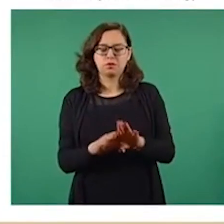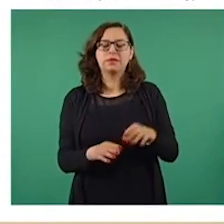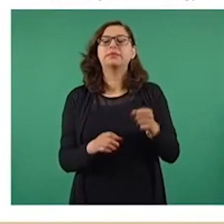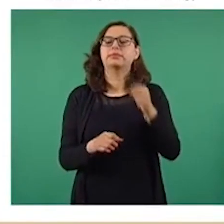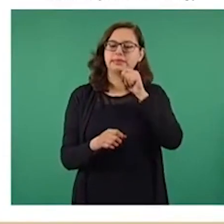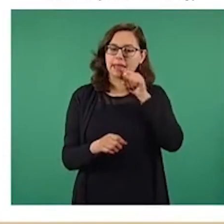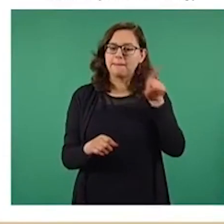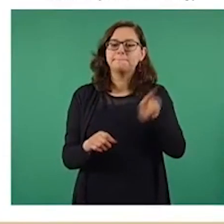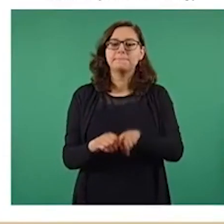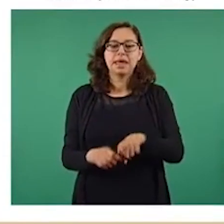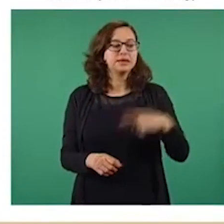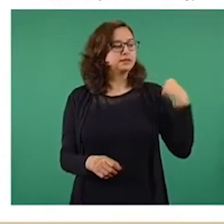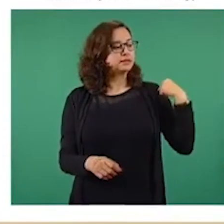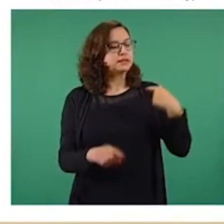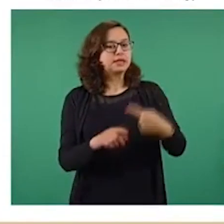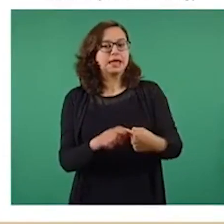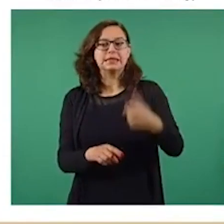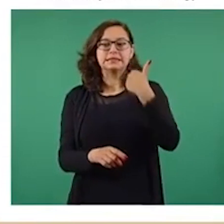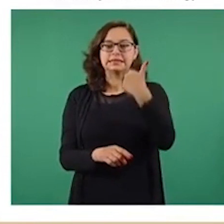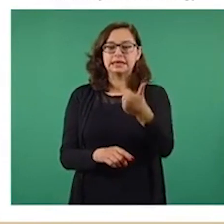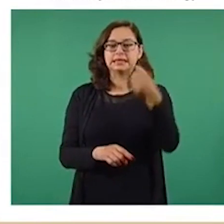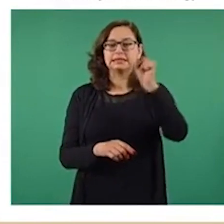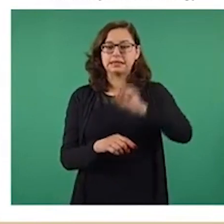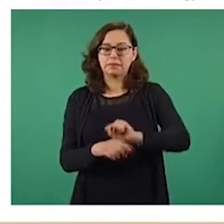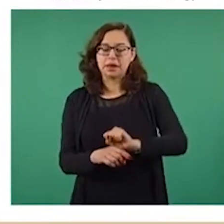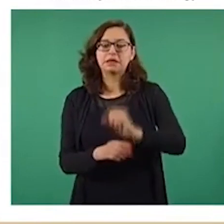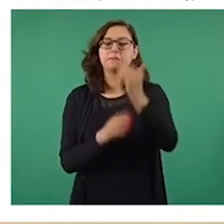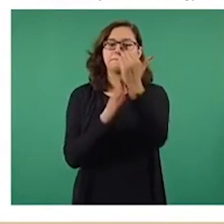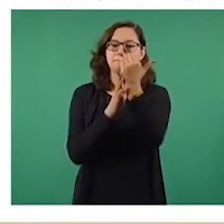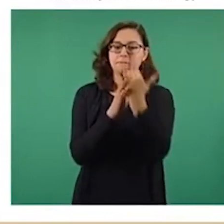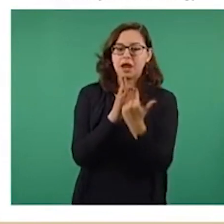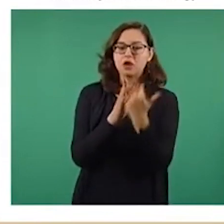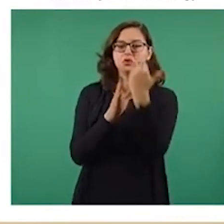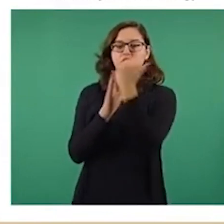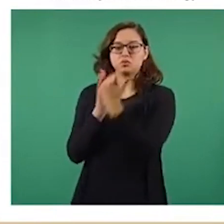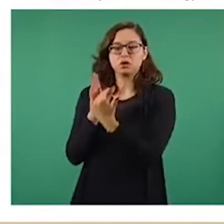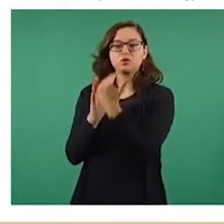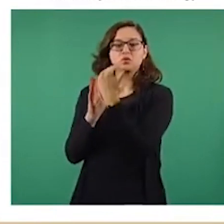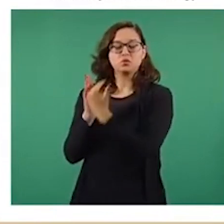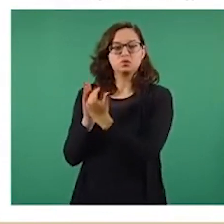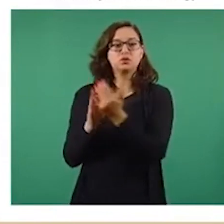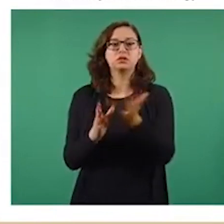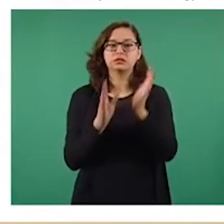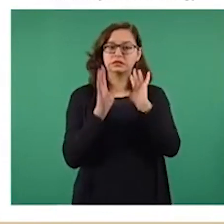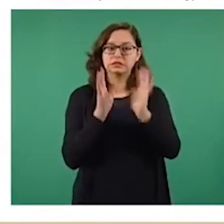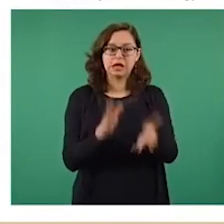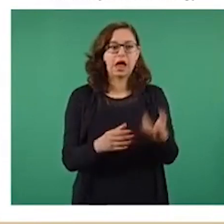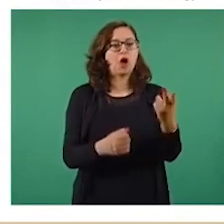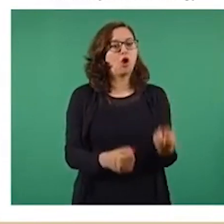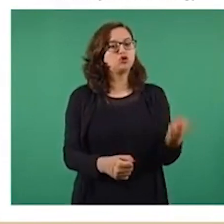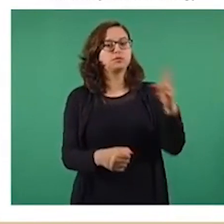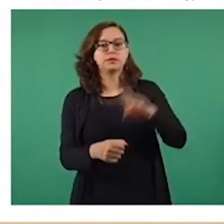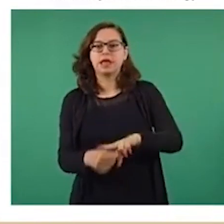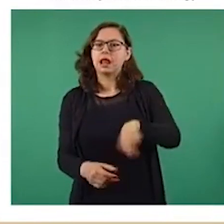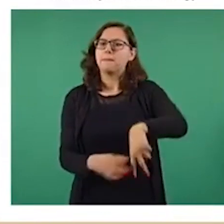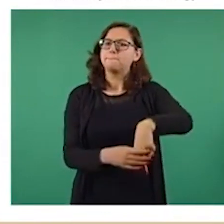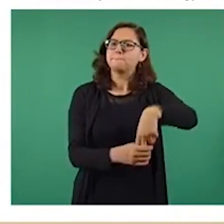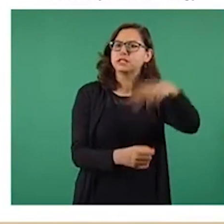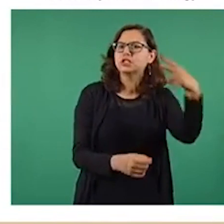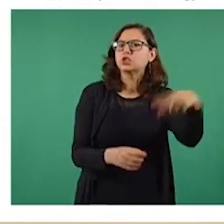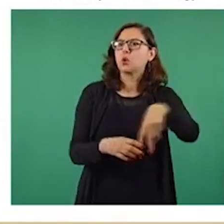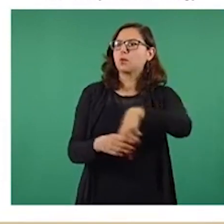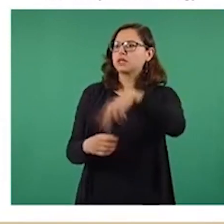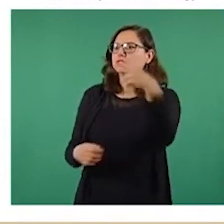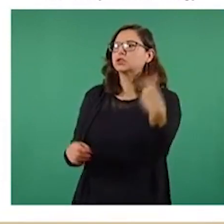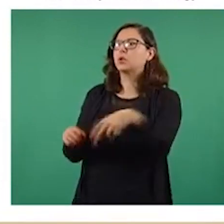seis semanas consecutivas, se están empezando ya a desocupar los hospitales COVID, en la medida en que hay más personas